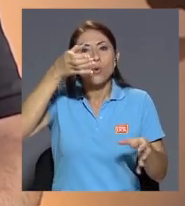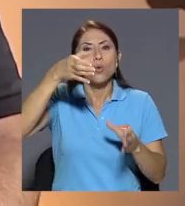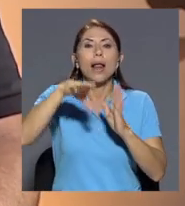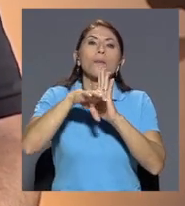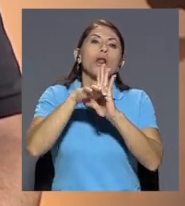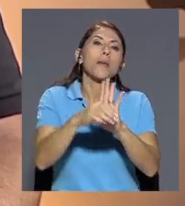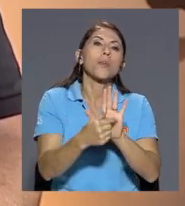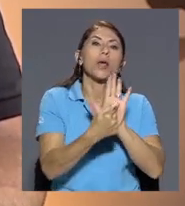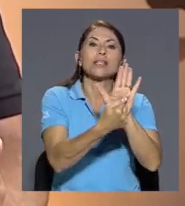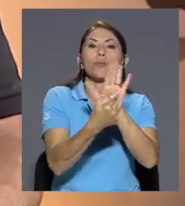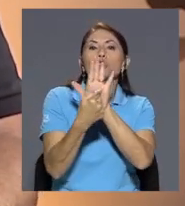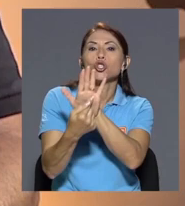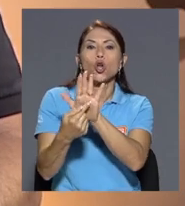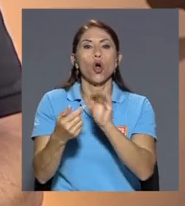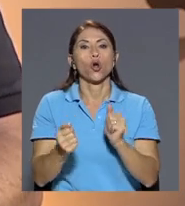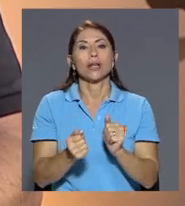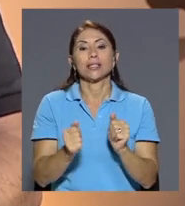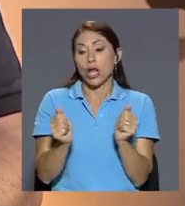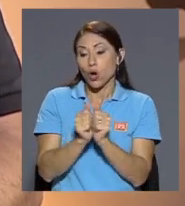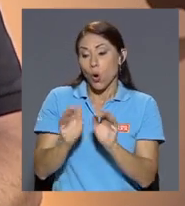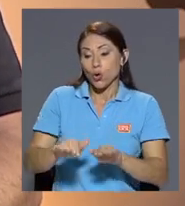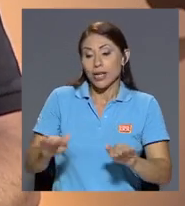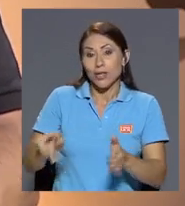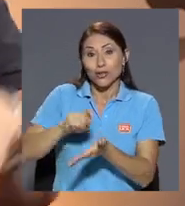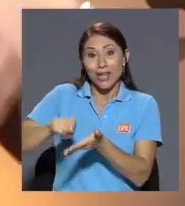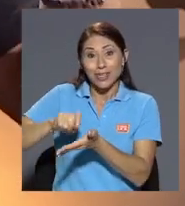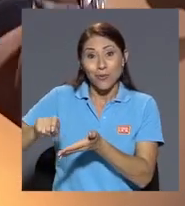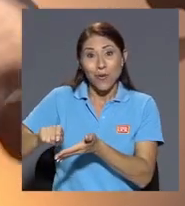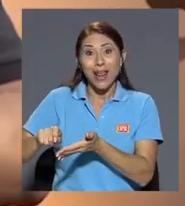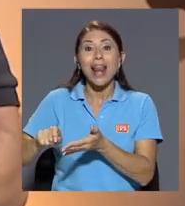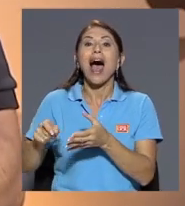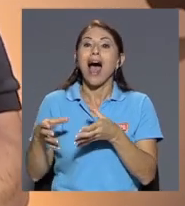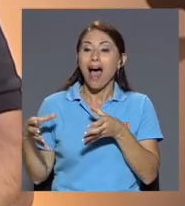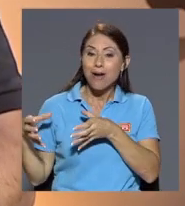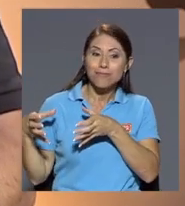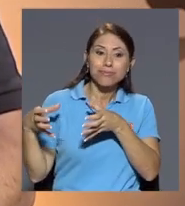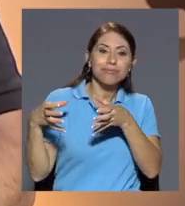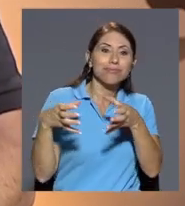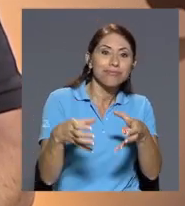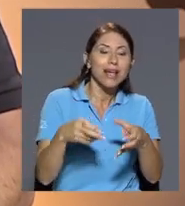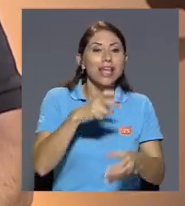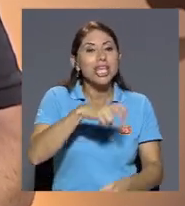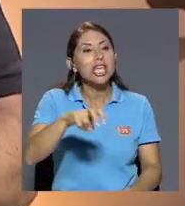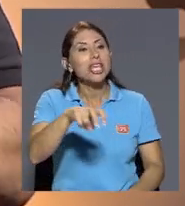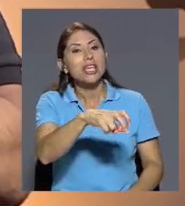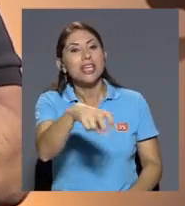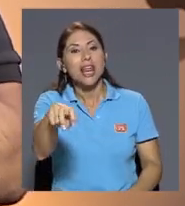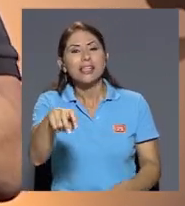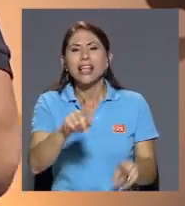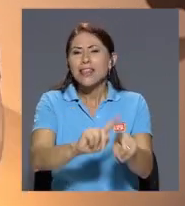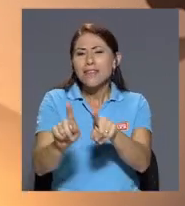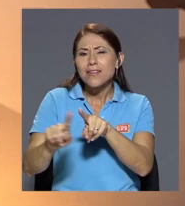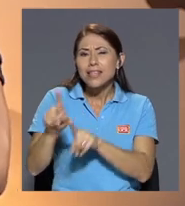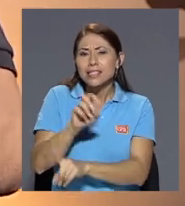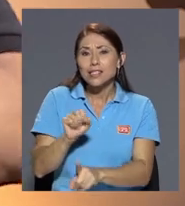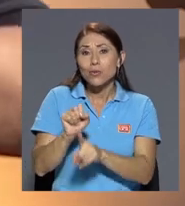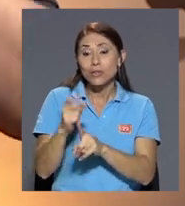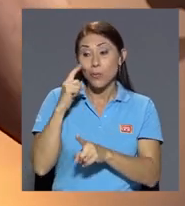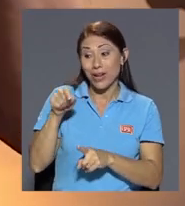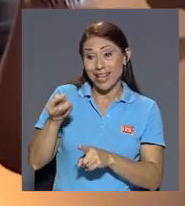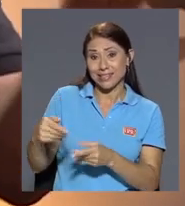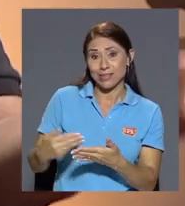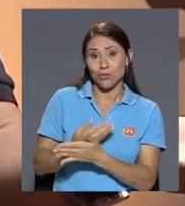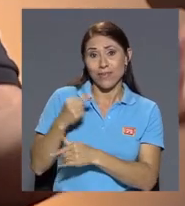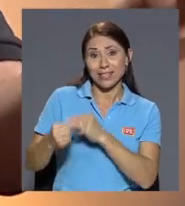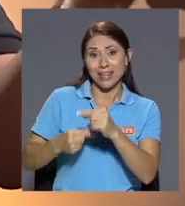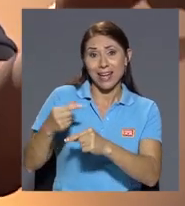exposiciones que hayan giras con los niños de la escuela que existan un montón de situaciones porque a final de cuentas esas nuevas generaciones son